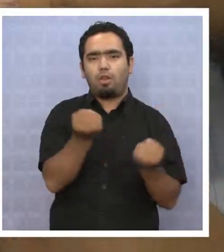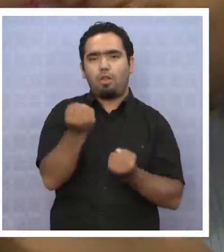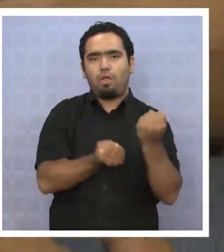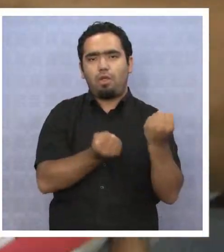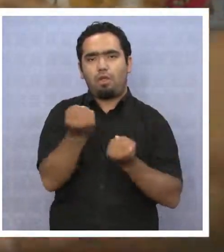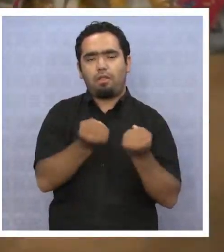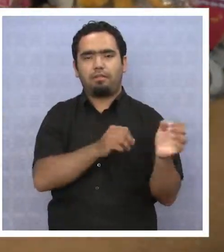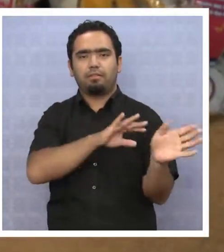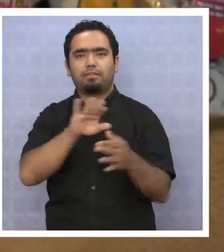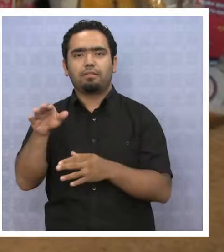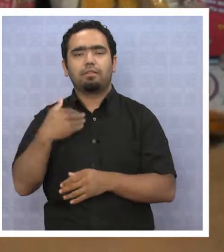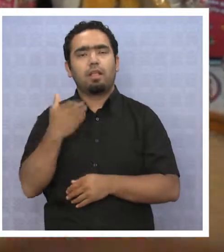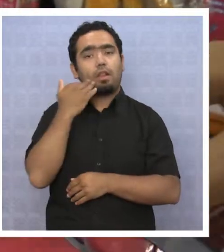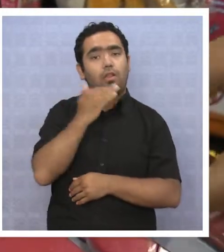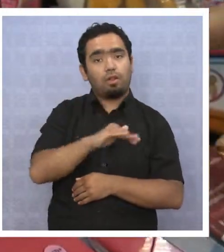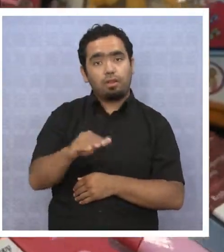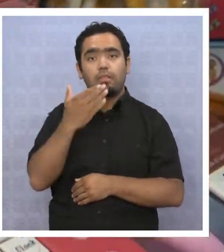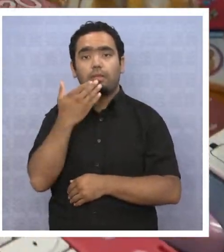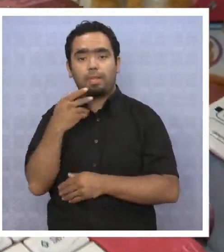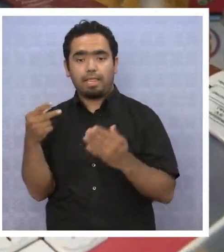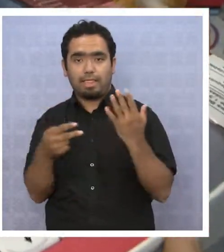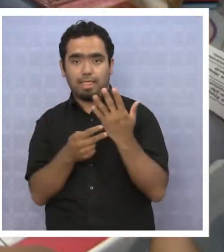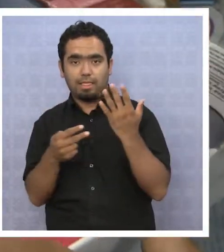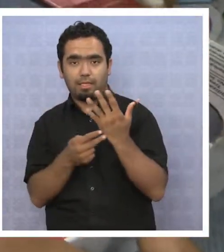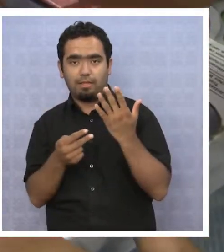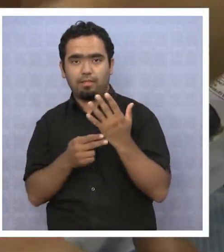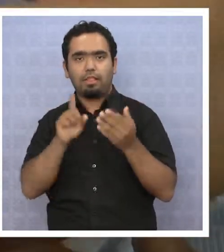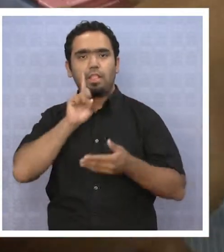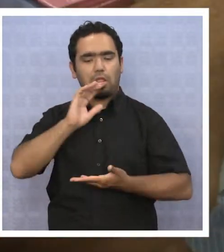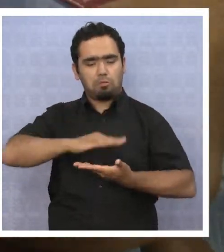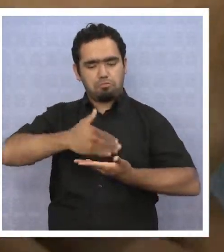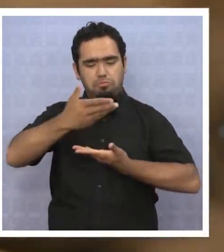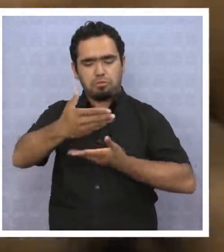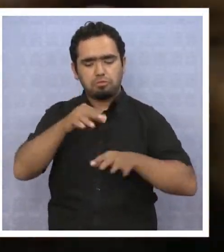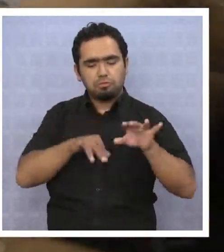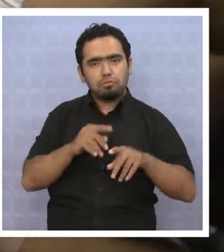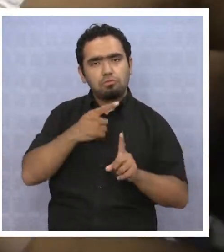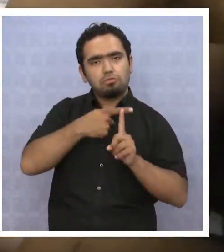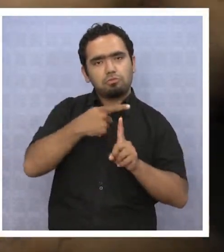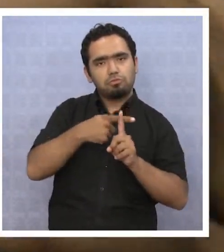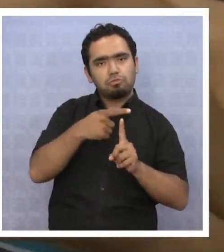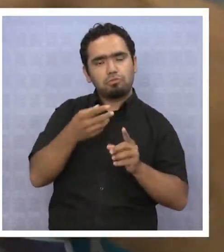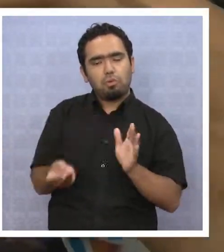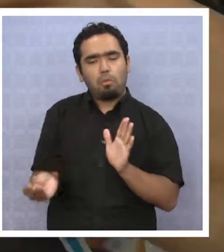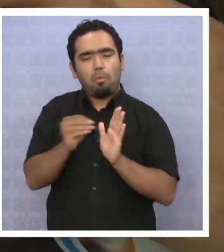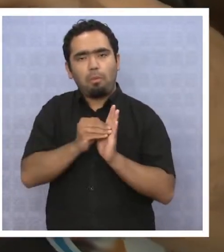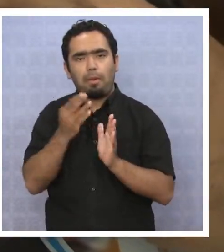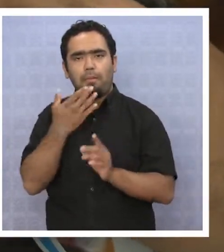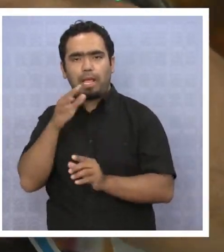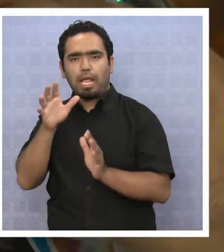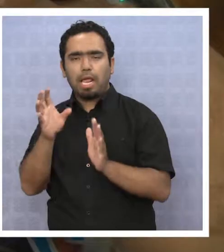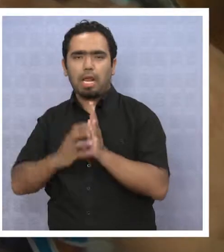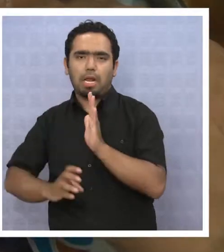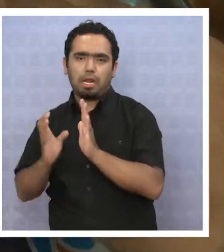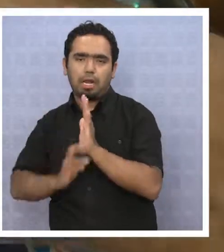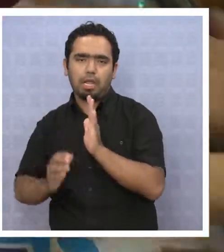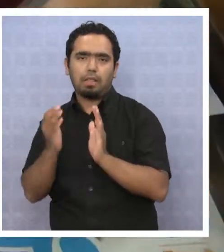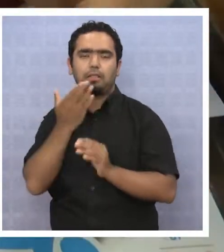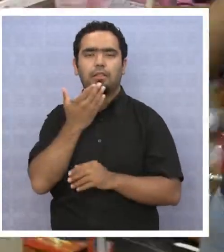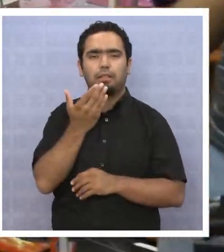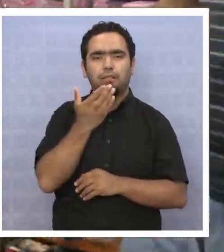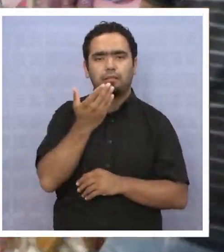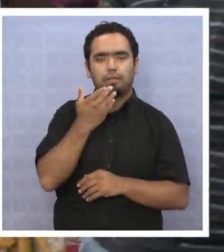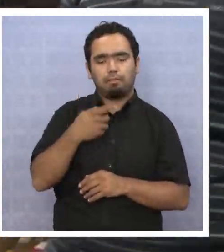Para los niños que son más tecnológicos están los laptops, que enseñan a sumar, restar, hablar en inglés, entre otras cosas. Y los